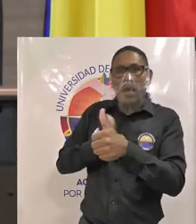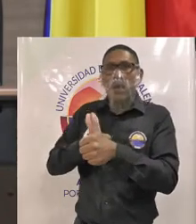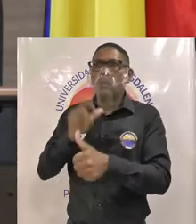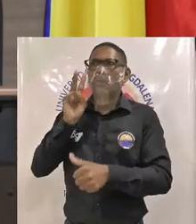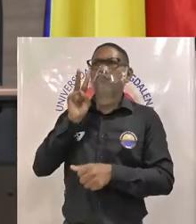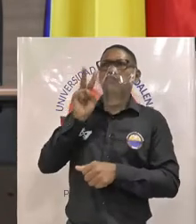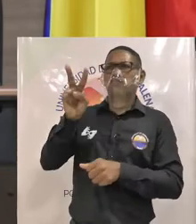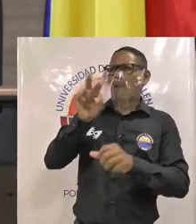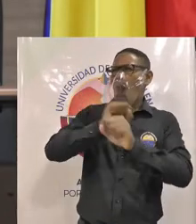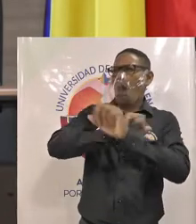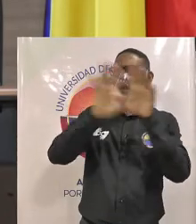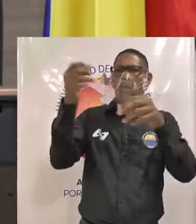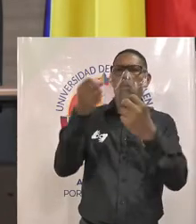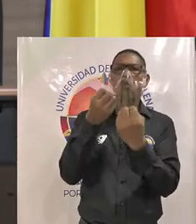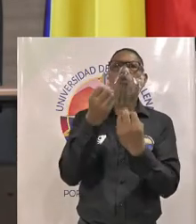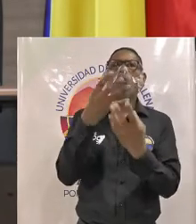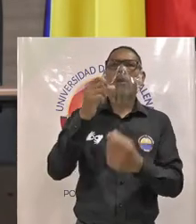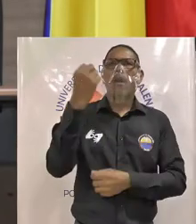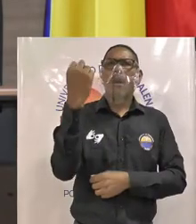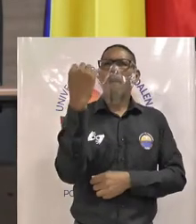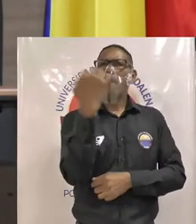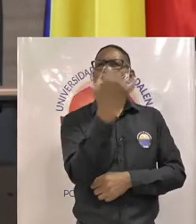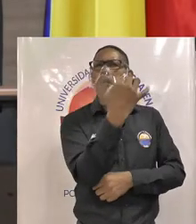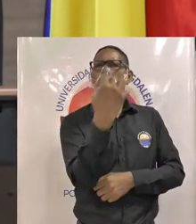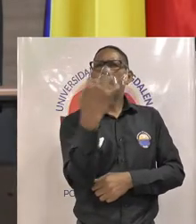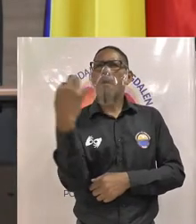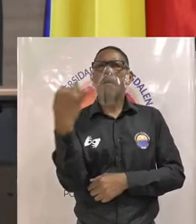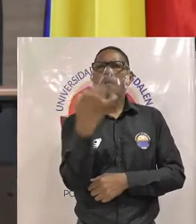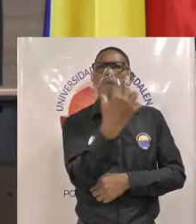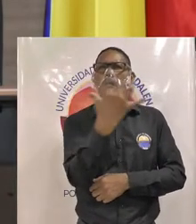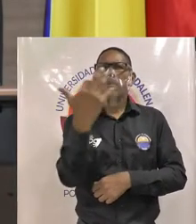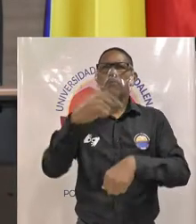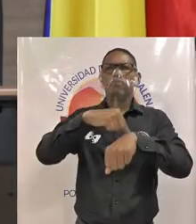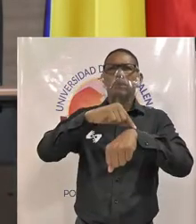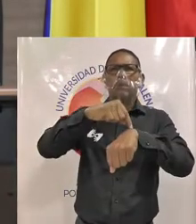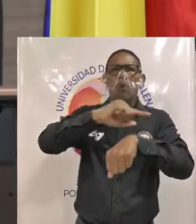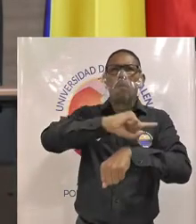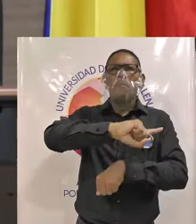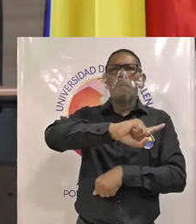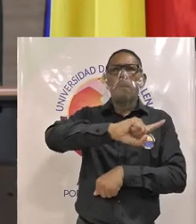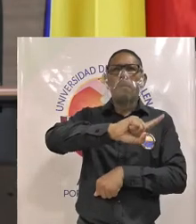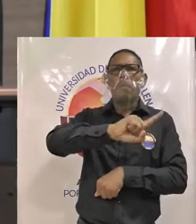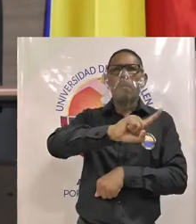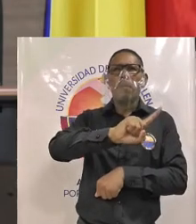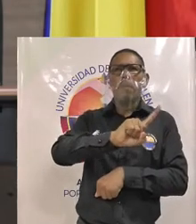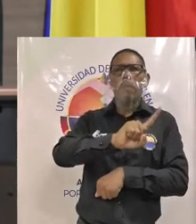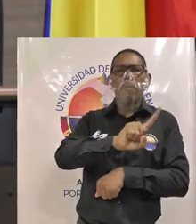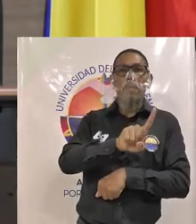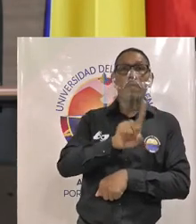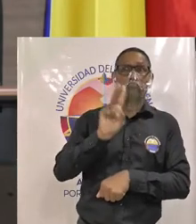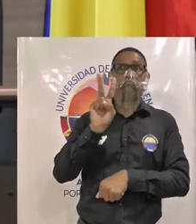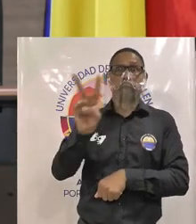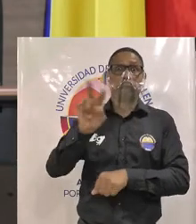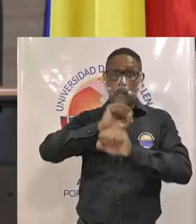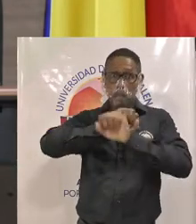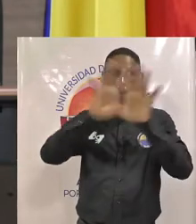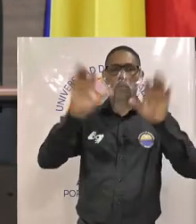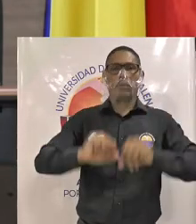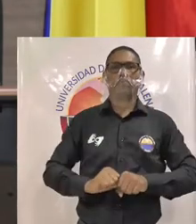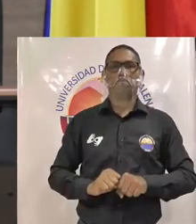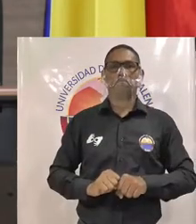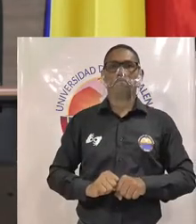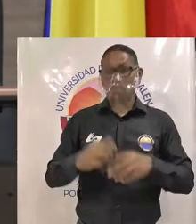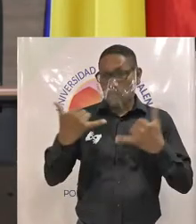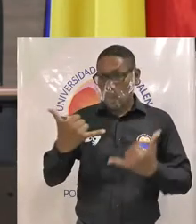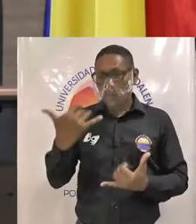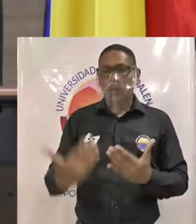visual disponible para ir mirando desde luego el tiempo que va transcurriendo vamos a iniciar